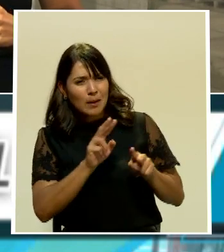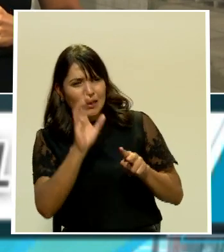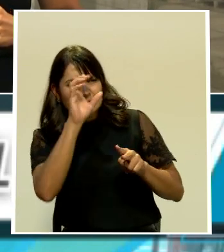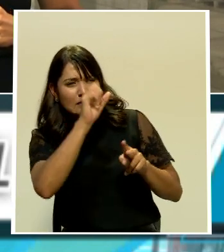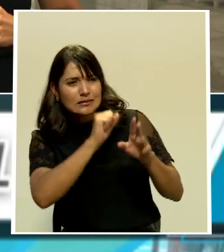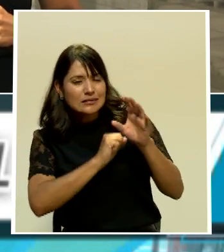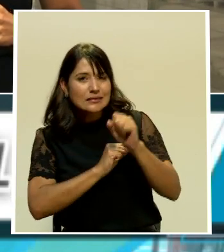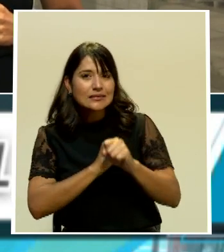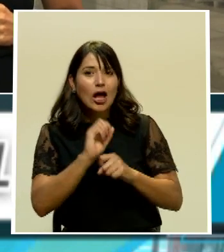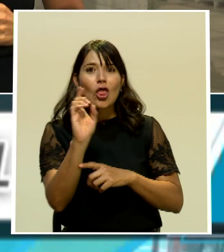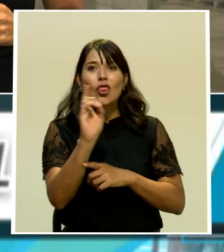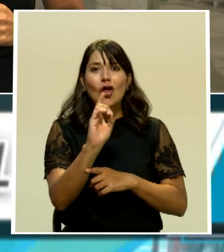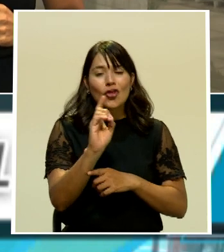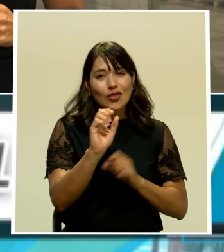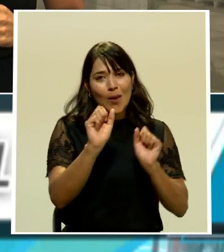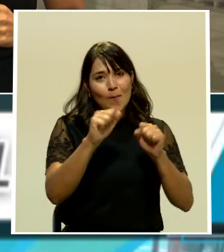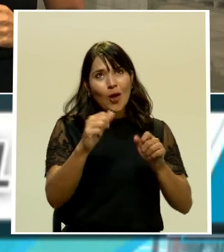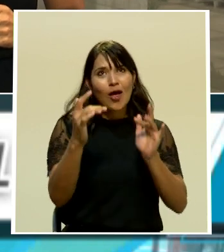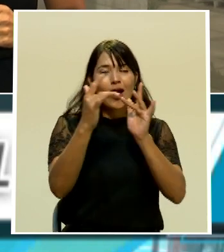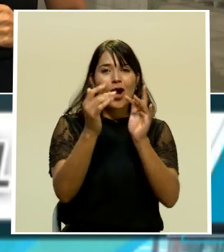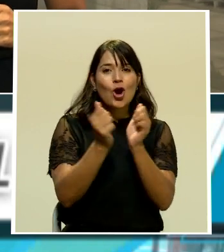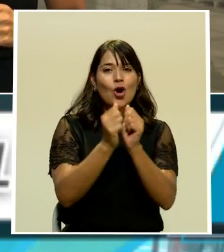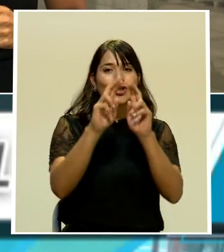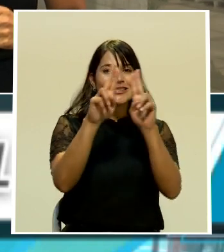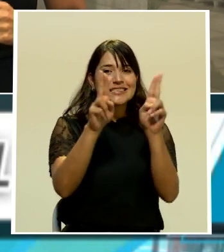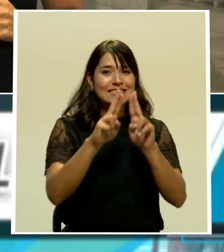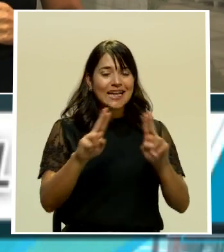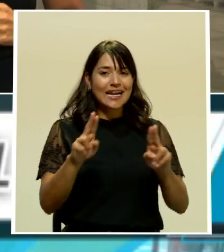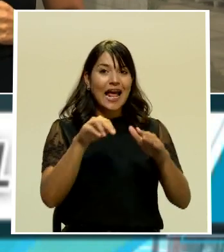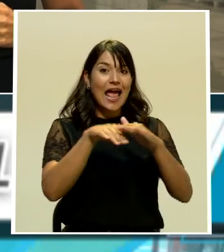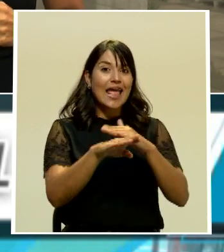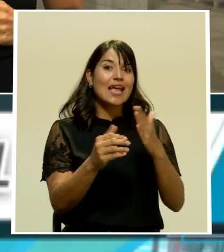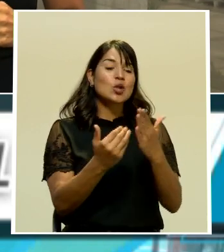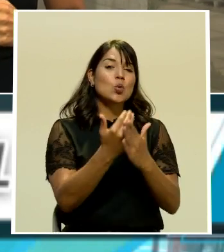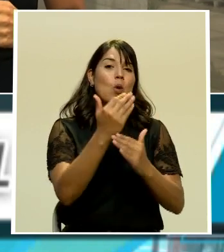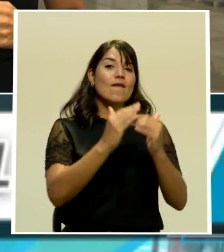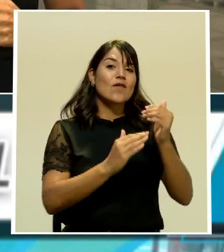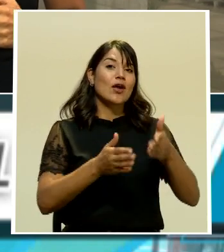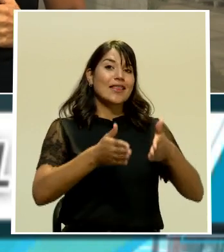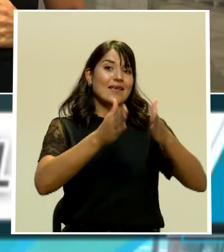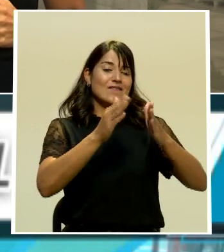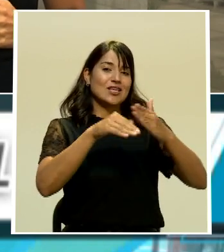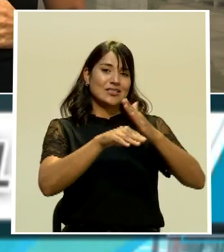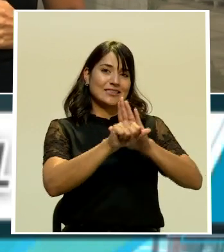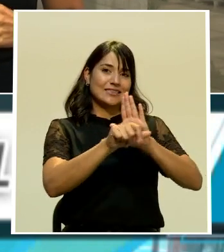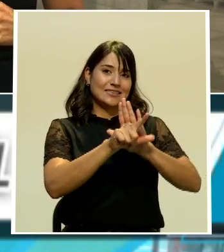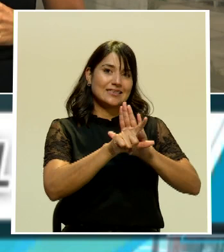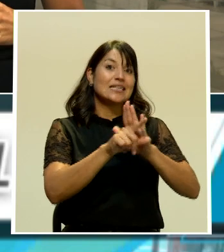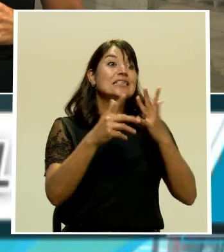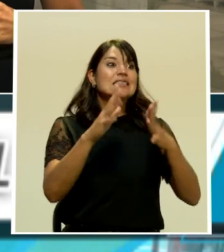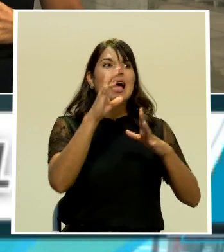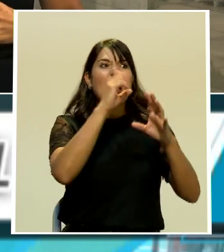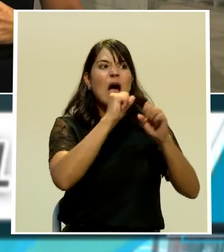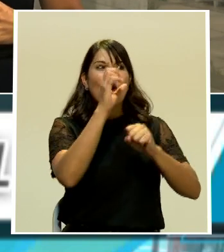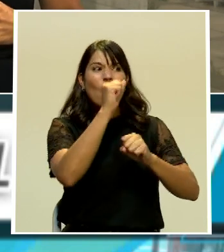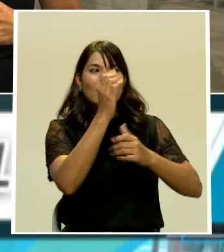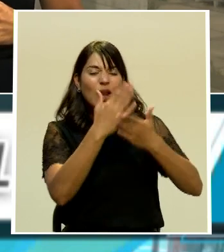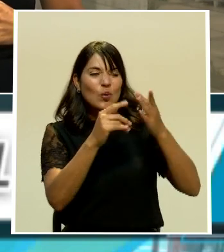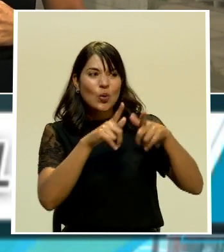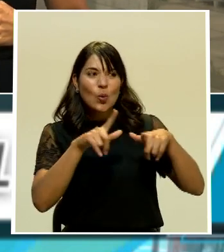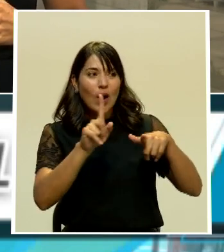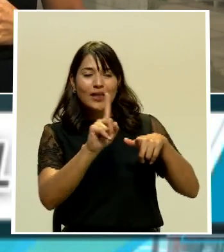donde hay señal en el edificio en el nuevo edificio legislativo hay varios puntos ciegos que ya hemos detectado es así